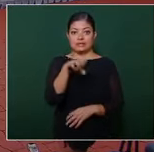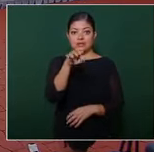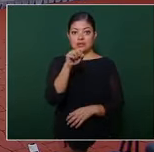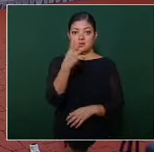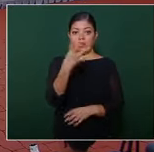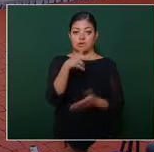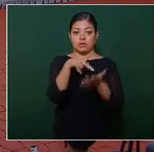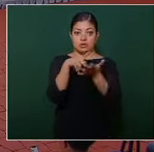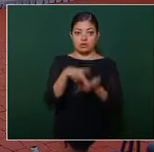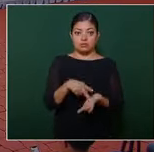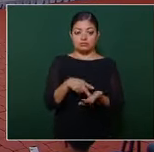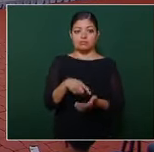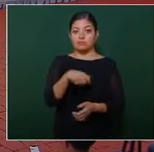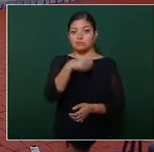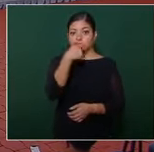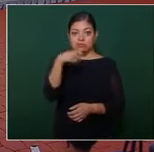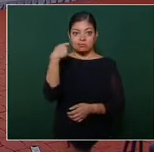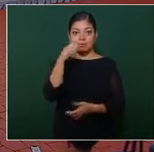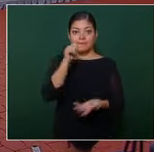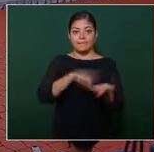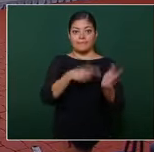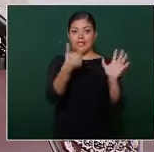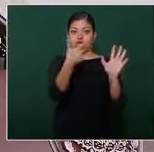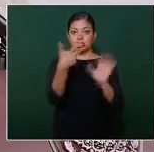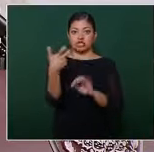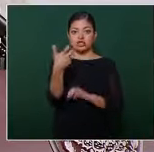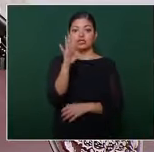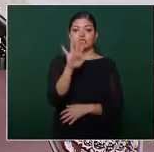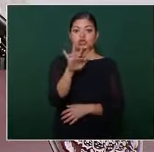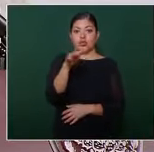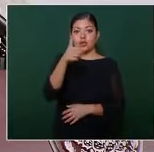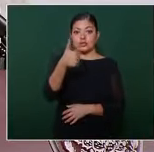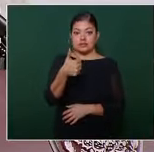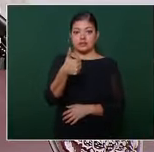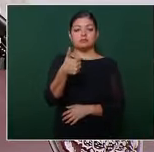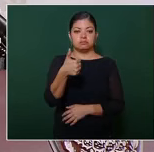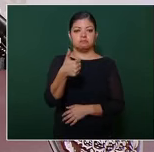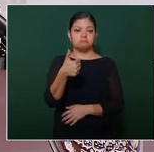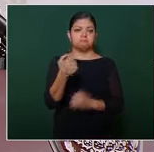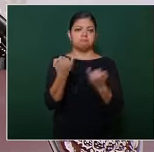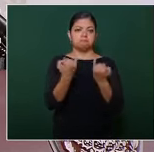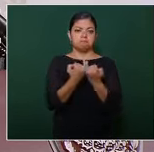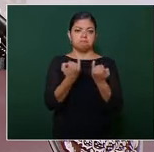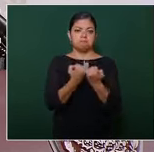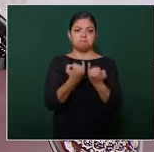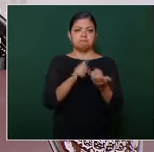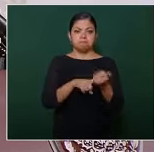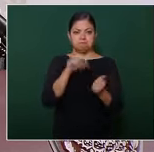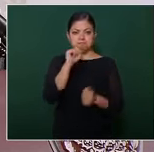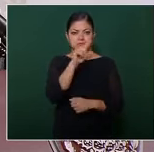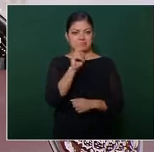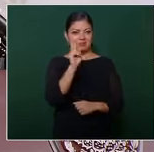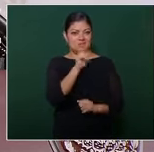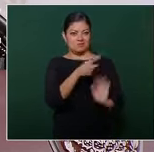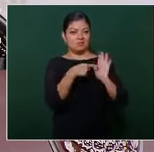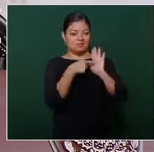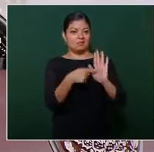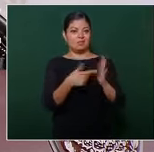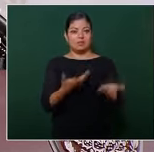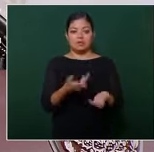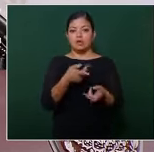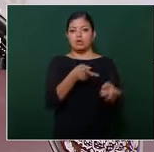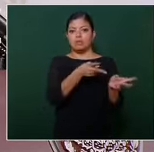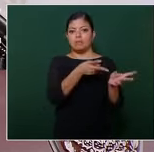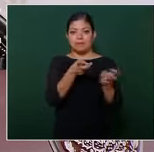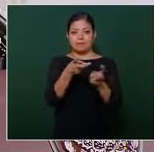kilogramos, cocaína 1 mil 856 y así como se puede ver ahí. En lo que se refiere al